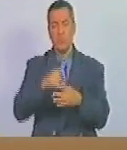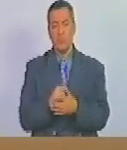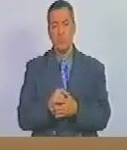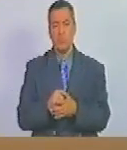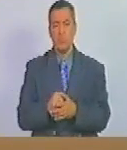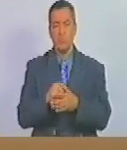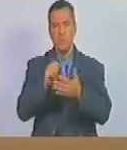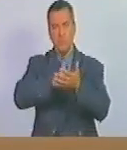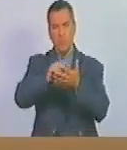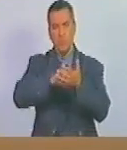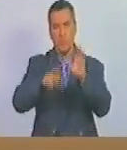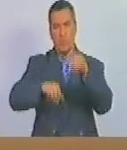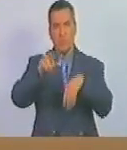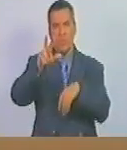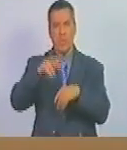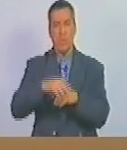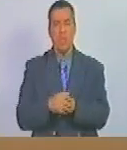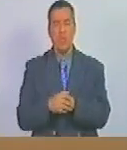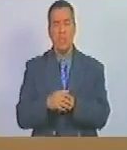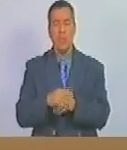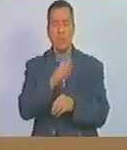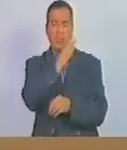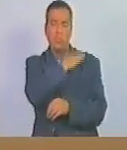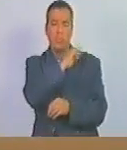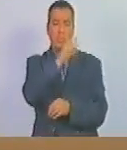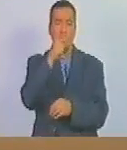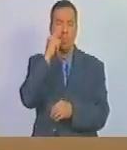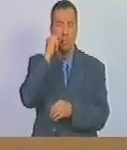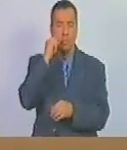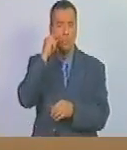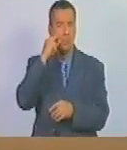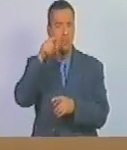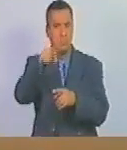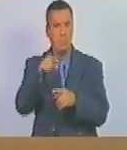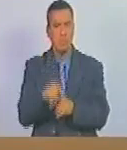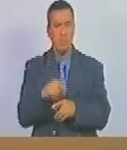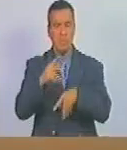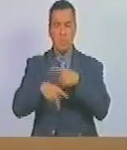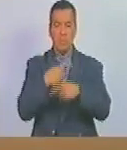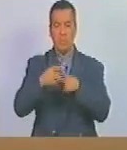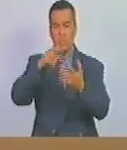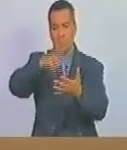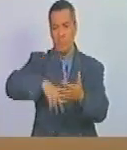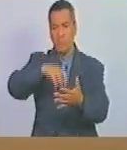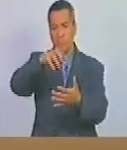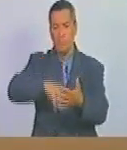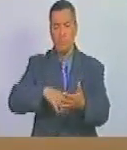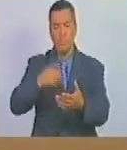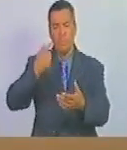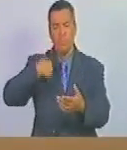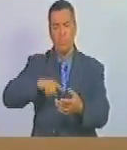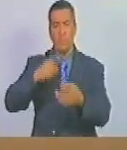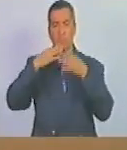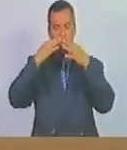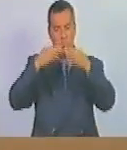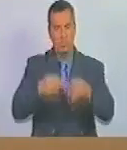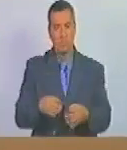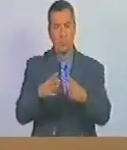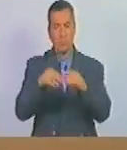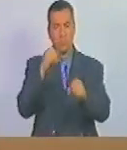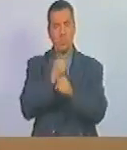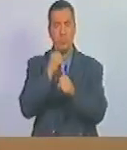términos artículo 13 la patrona o el patrono de la unidad de producción agrícola deberá garantizar a sus